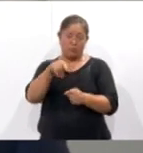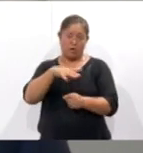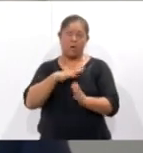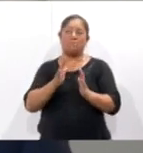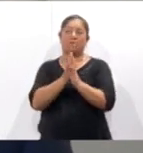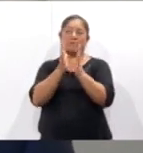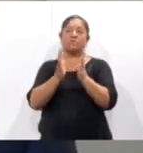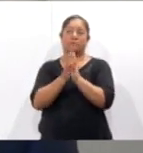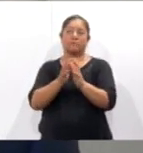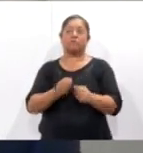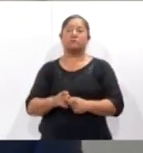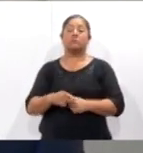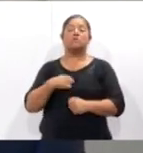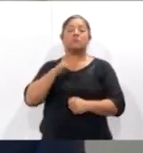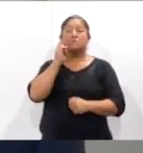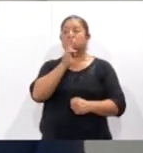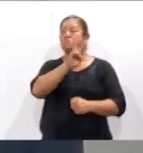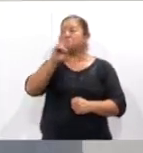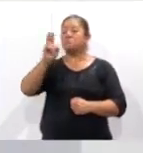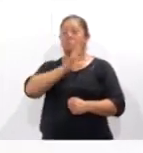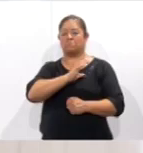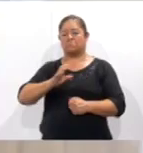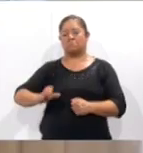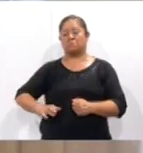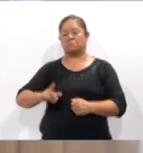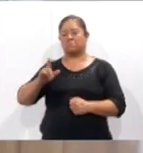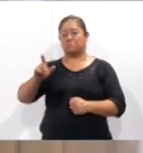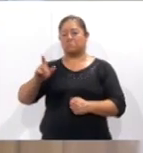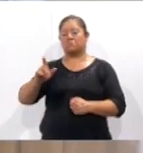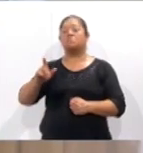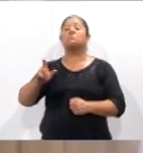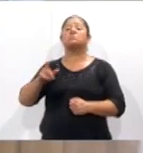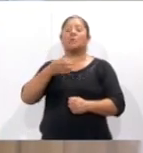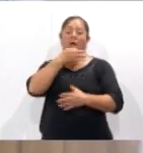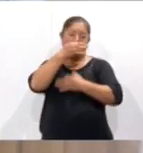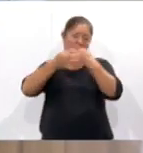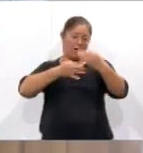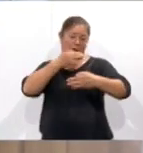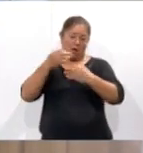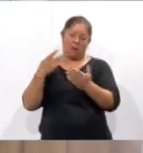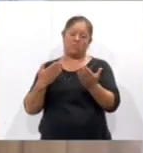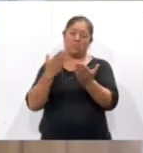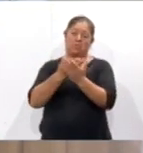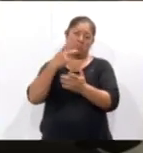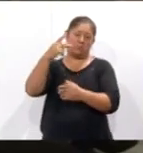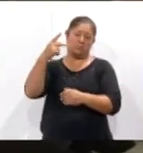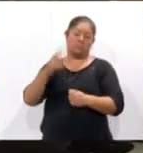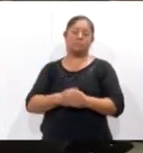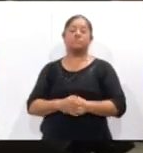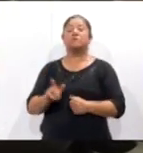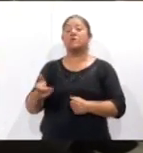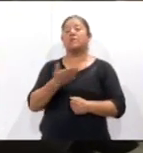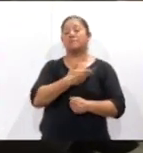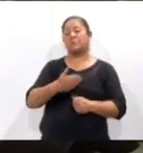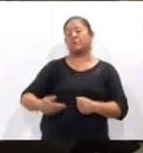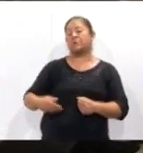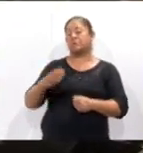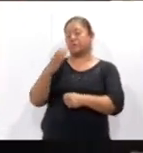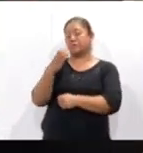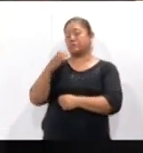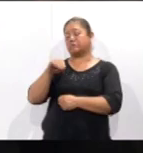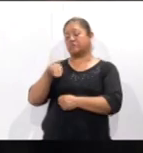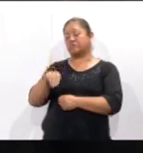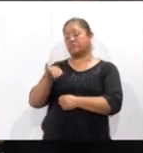candidatos, propuestas. En tanto, el presidente de la Cámara Mexicana de la Industria de la Construcción, Enrique Ramírez